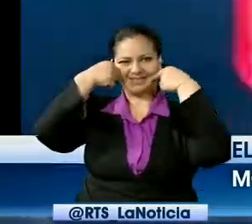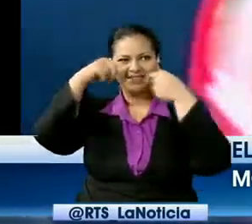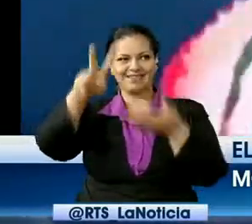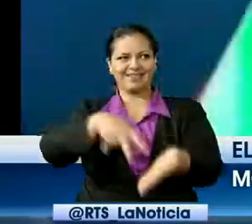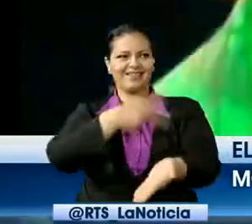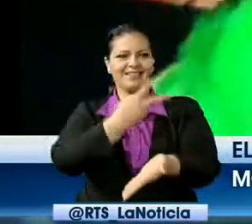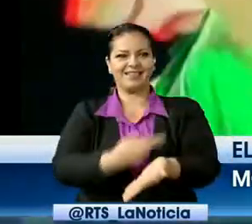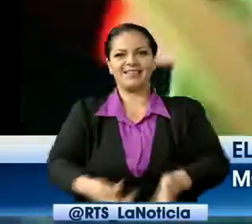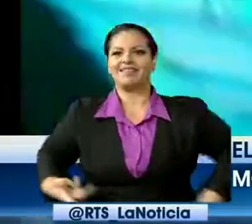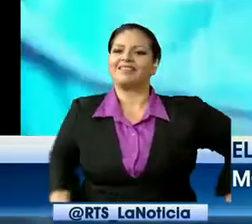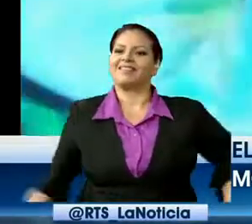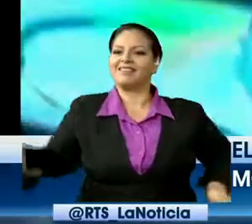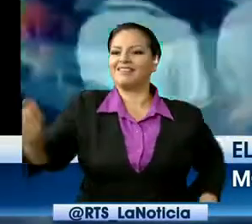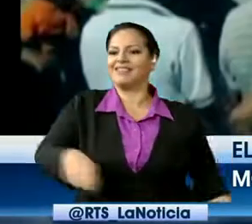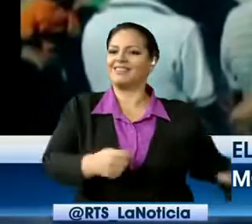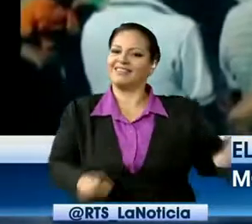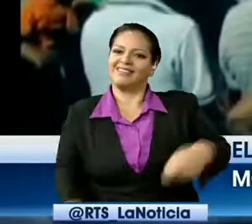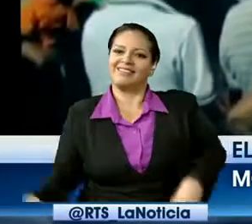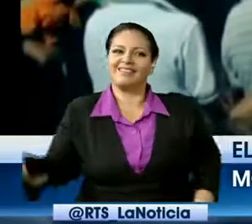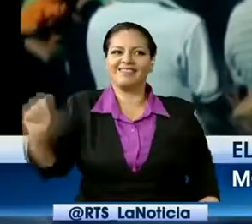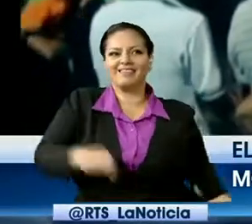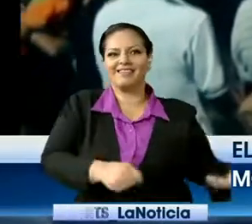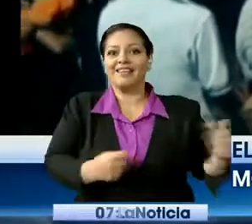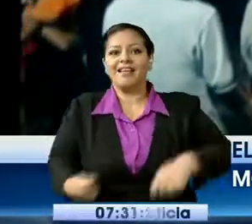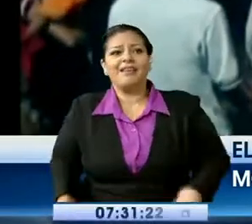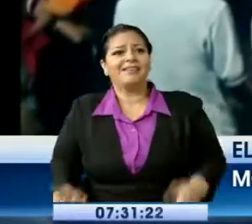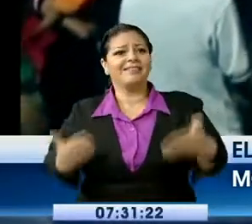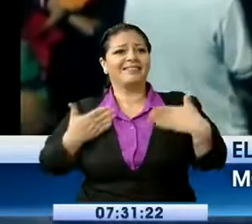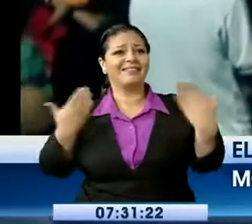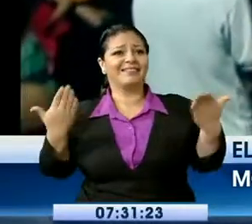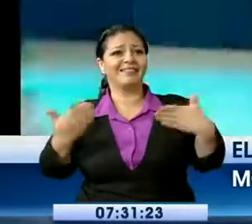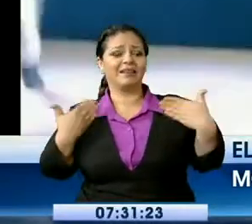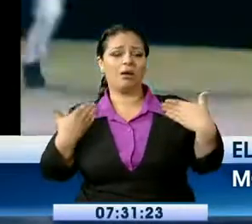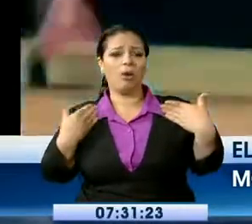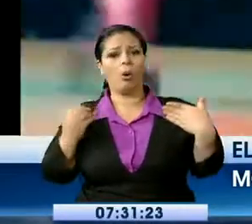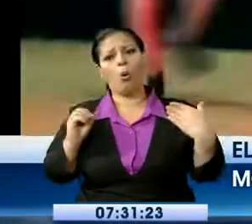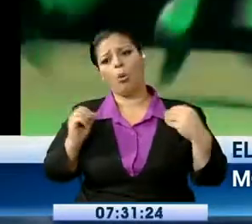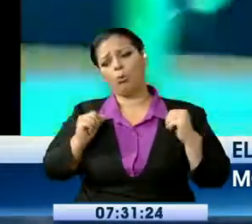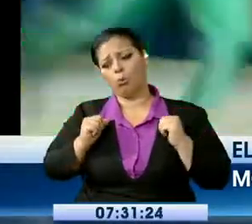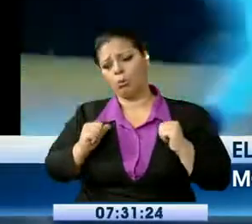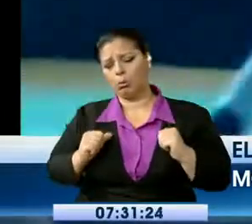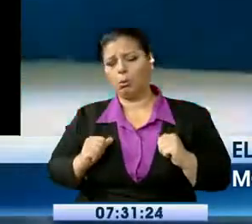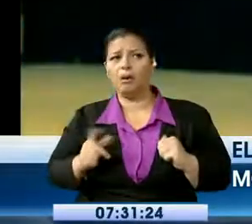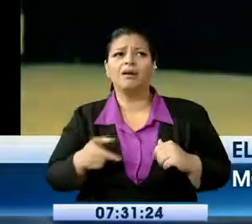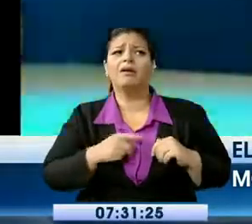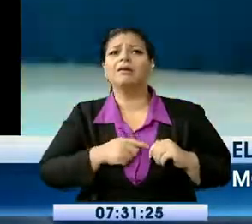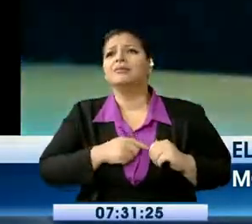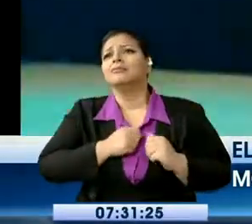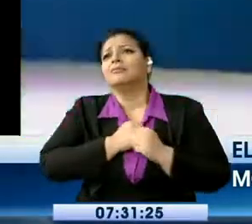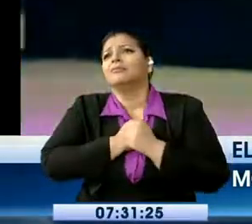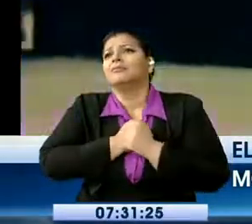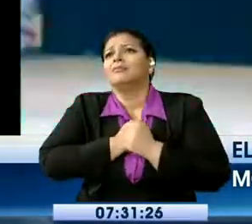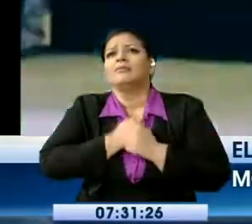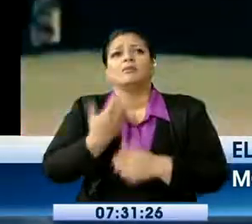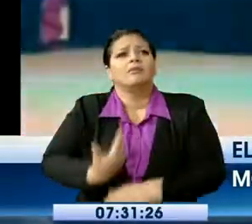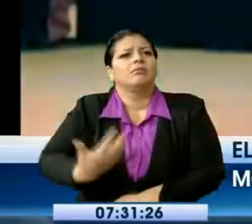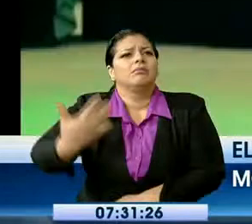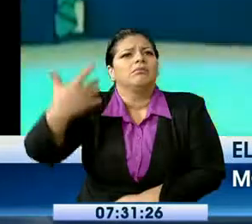expresión artística que denota sentimientos como la alegría, tristeza, añoranzas y el amor por la tierra y su historia.